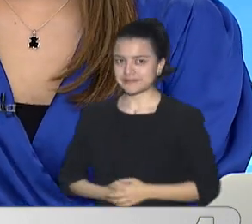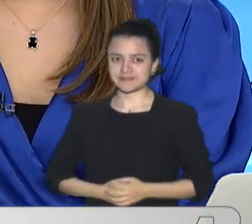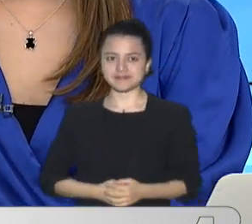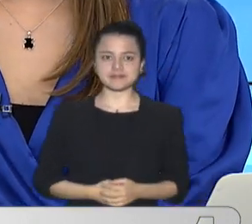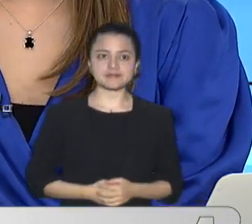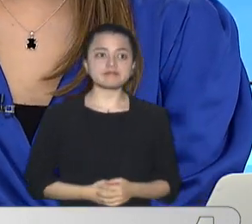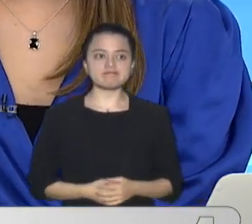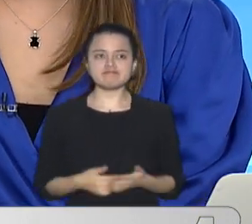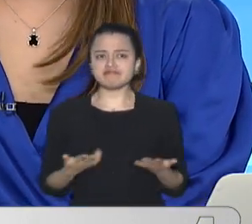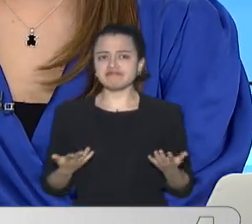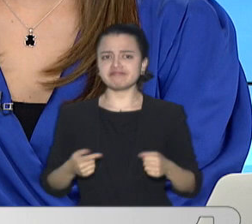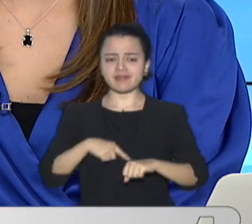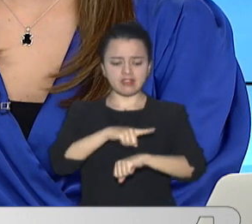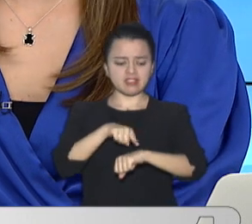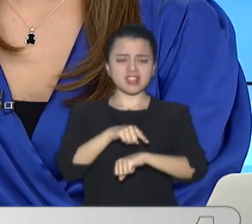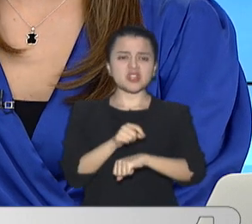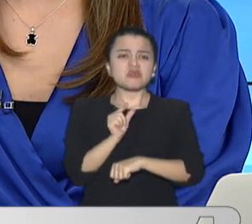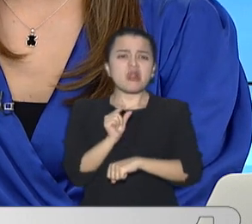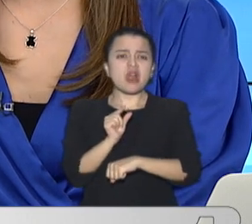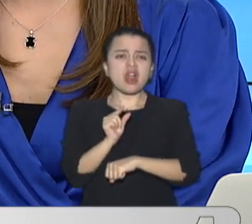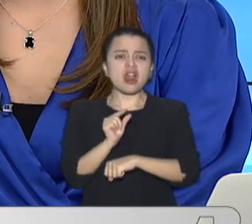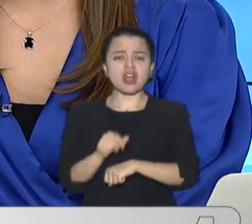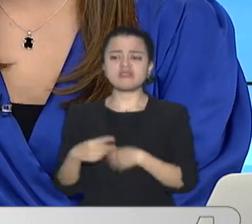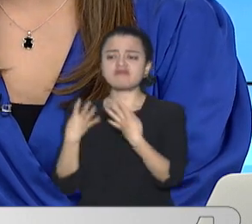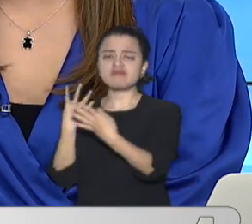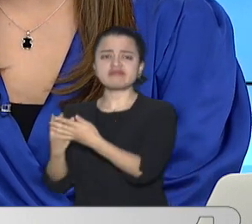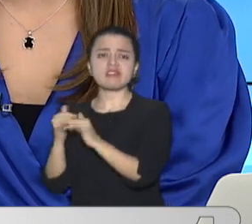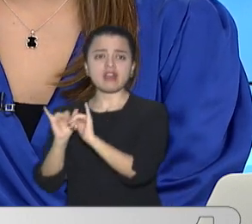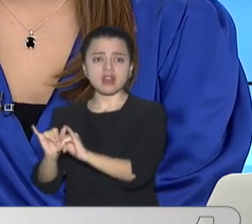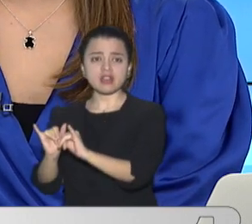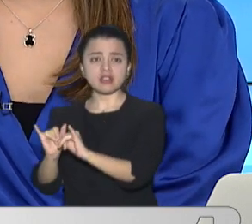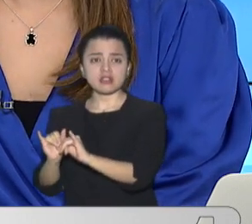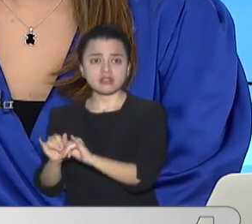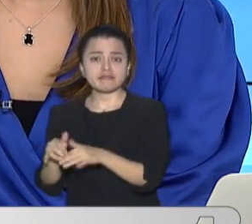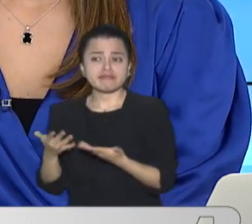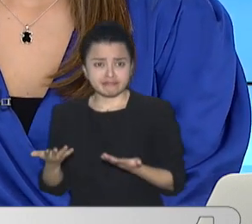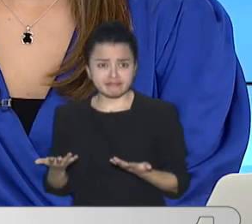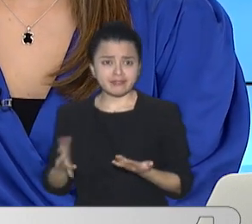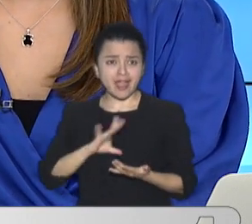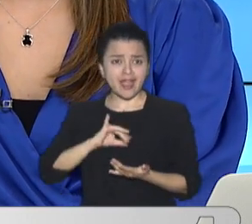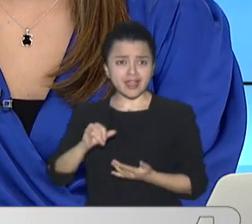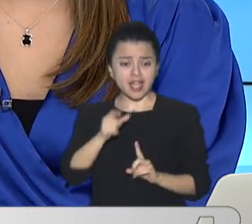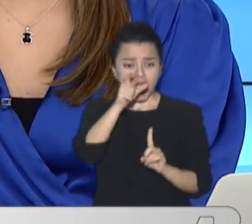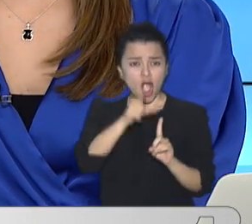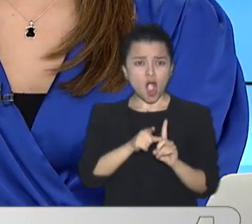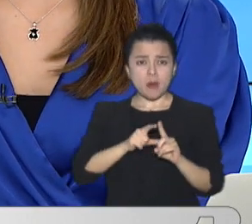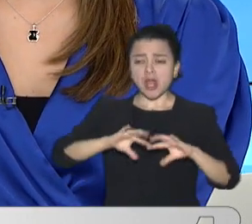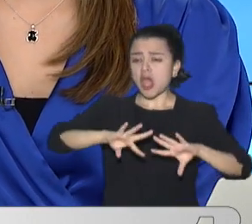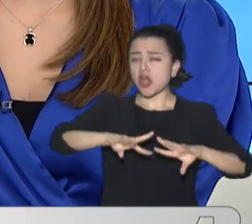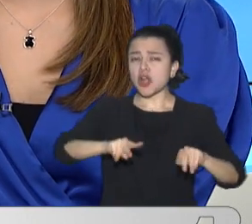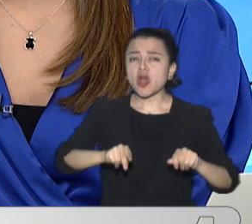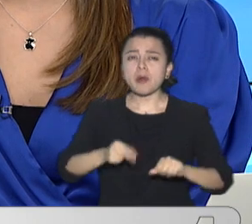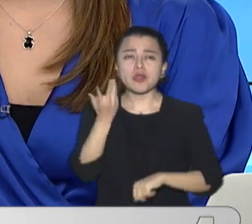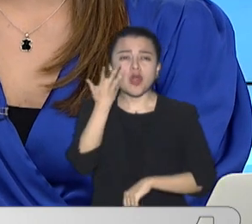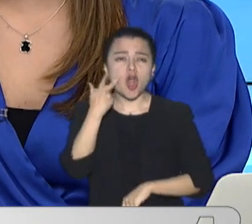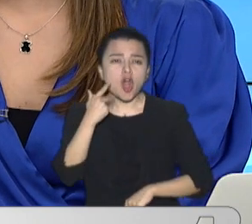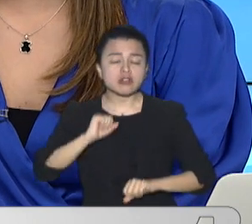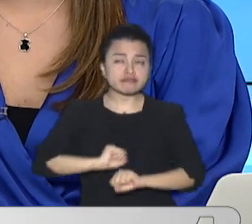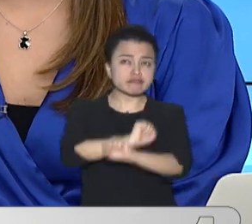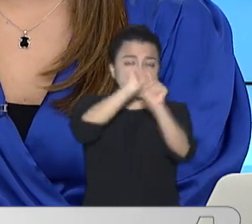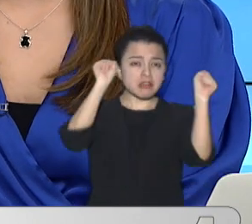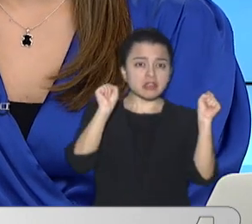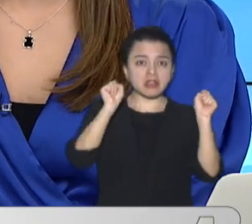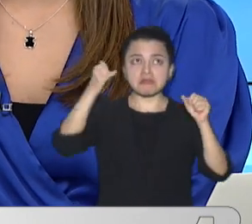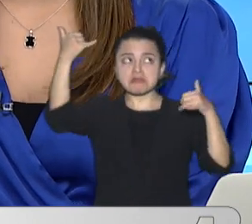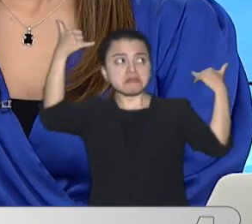horas Estuvo detenido Un hombre Que roba A plena luz Del día En las calles De Cali A pesar de ser Identificado En cámaras de seguridad